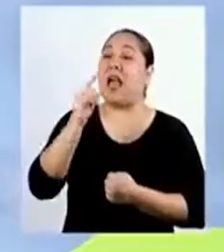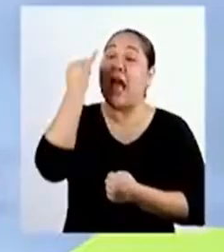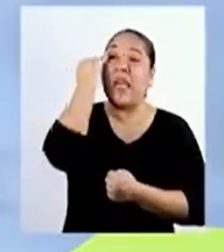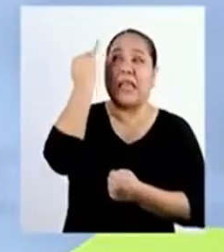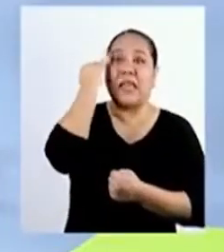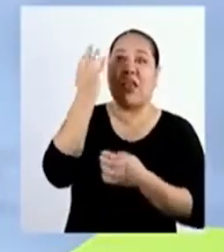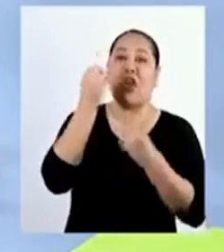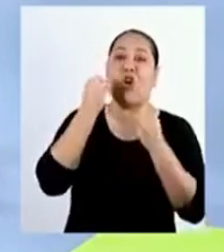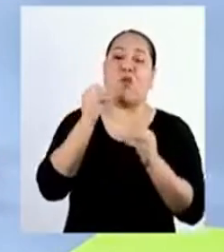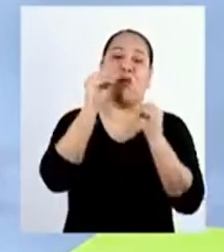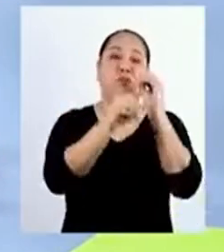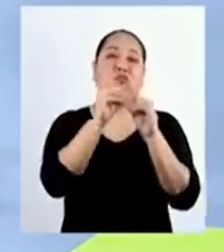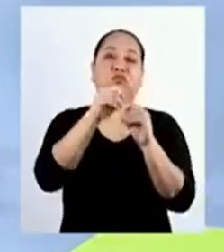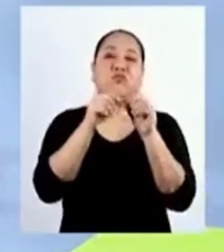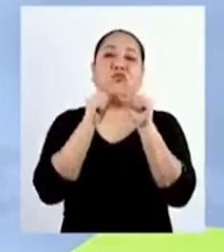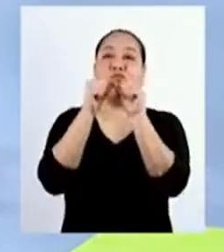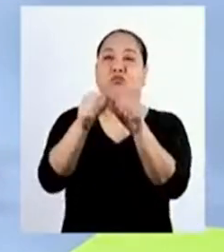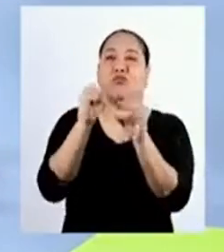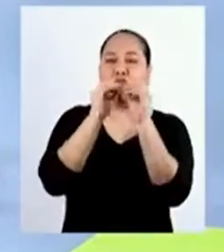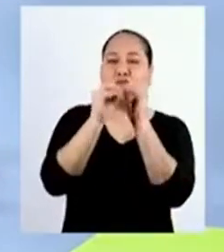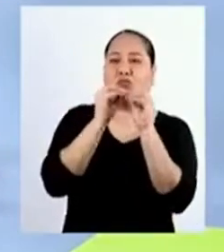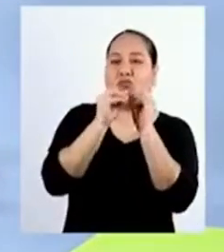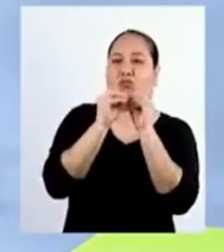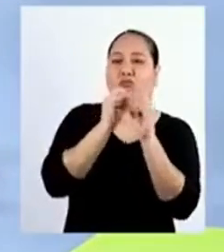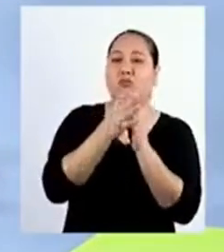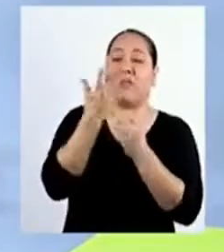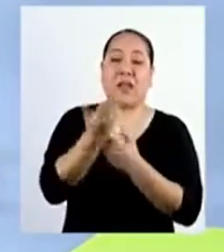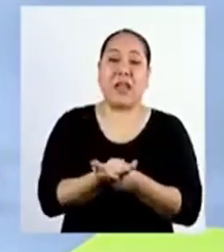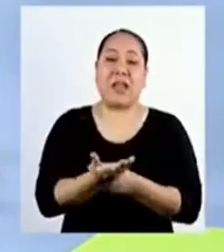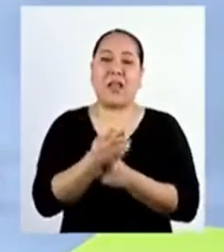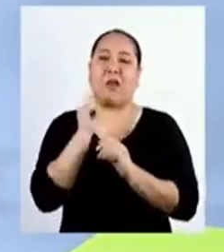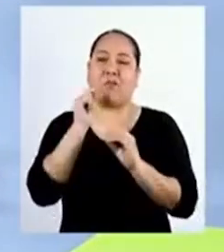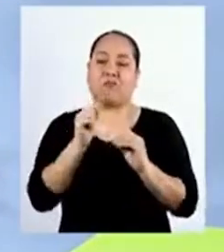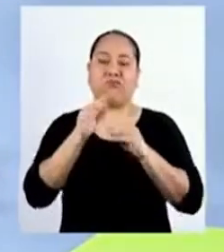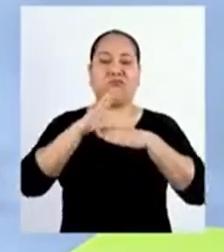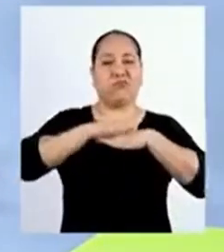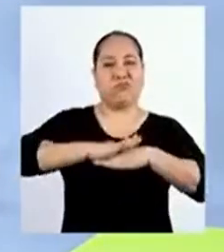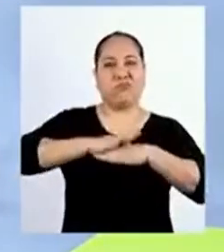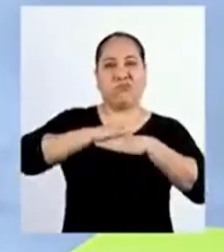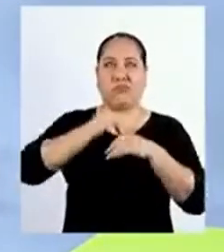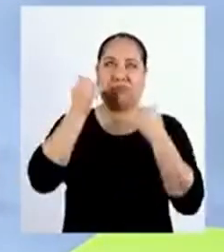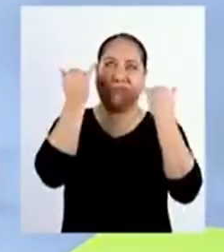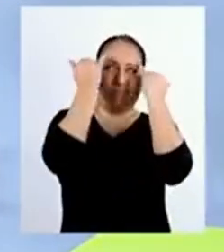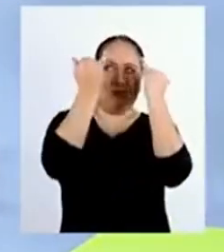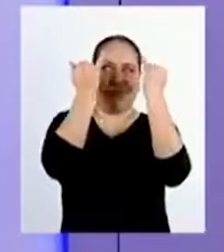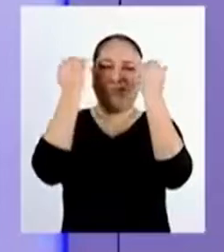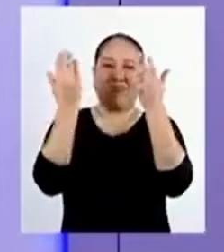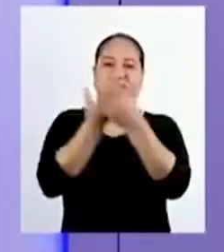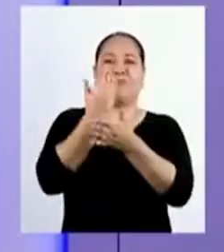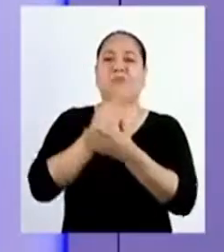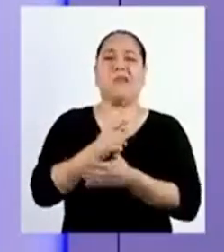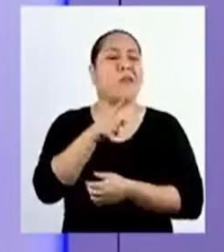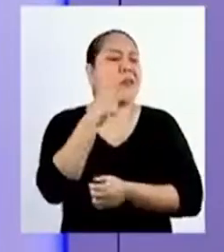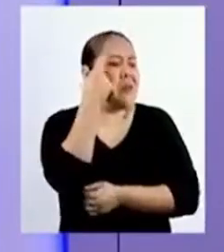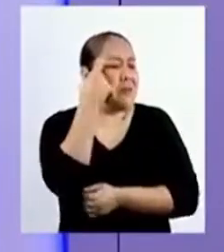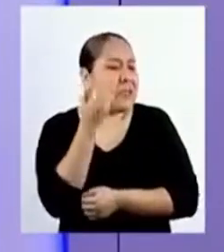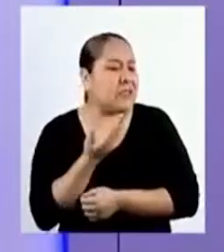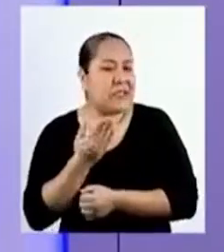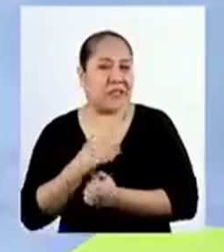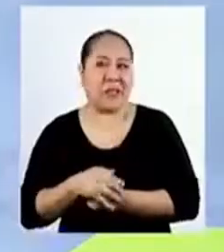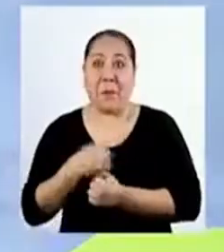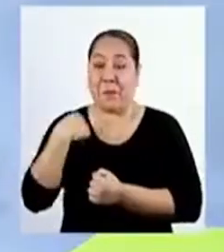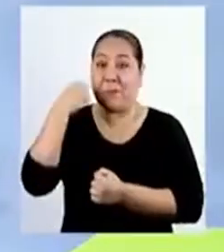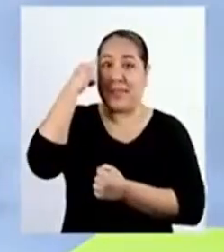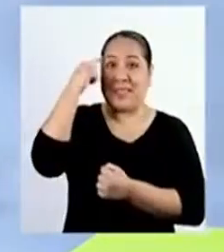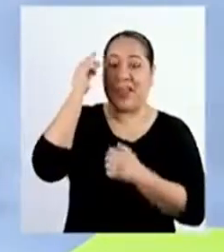algunas ideas sobre cómo podríamos continuar remodelándolo para que sea más cómodo y creativo. Y dime, ¿qué se te ocurrió?